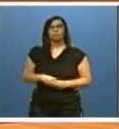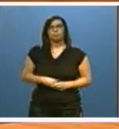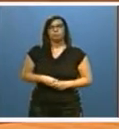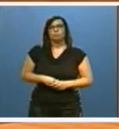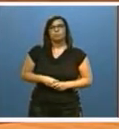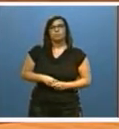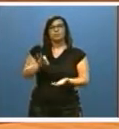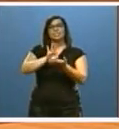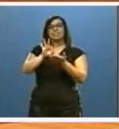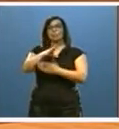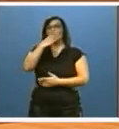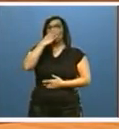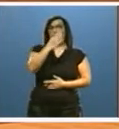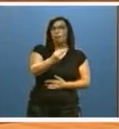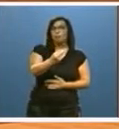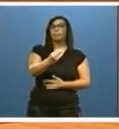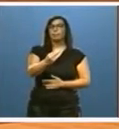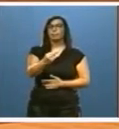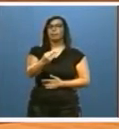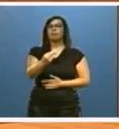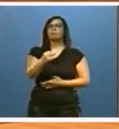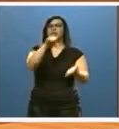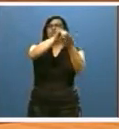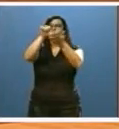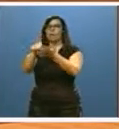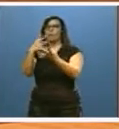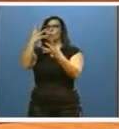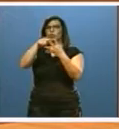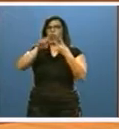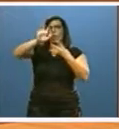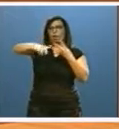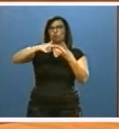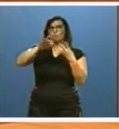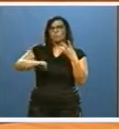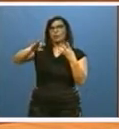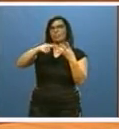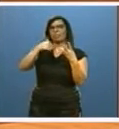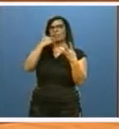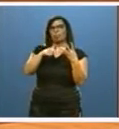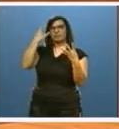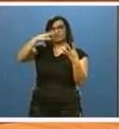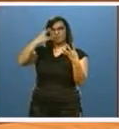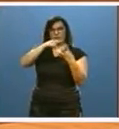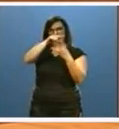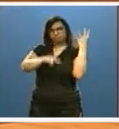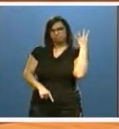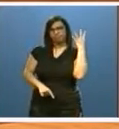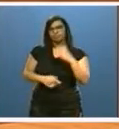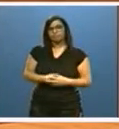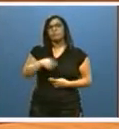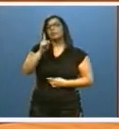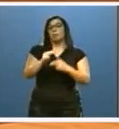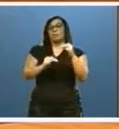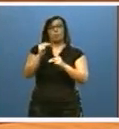los servicios de alta velocidad ferroviaria a cuatro nuevas capitales, León, Palencia, Zamora y Salamanca. Las obras en